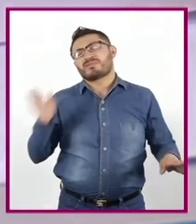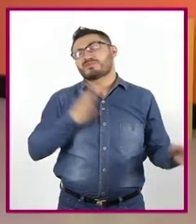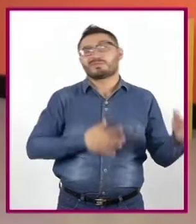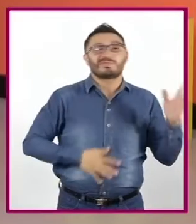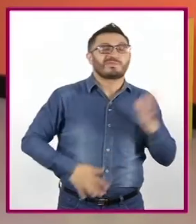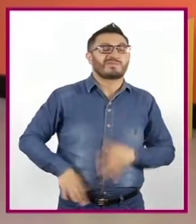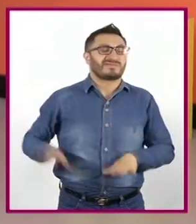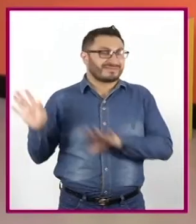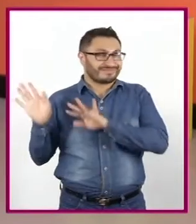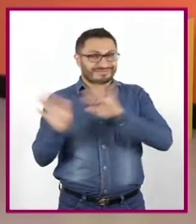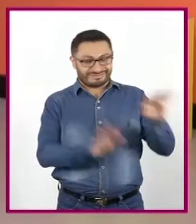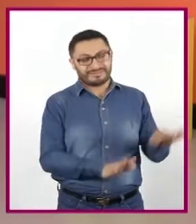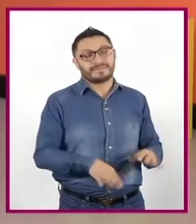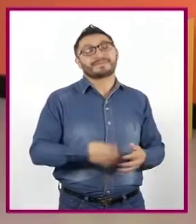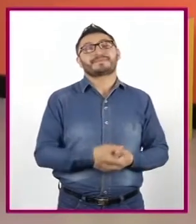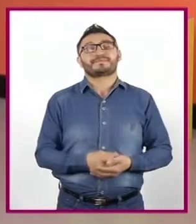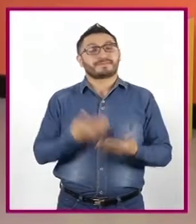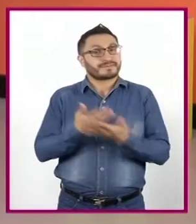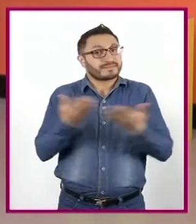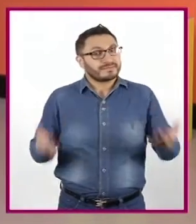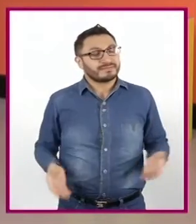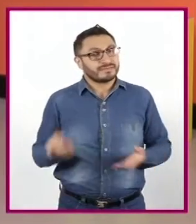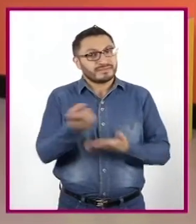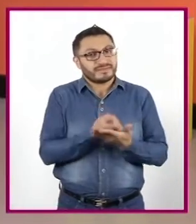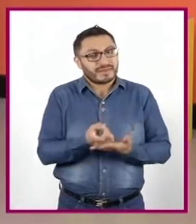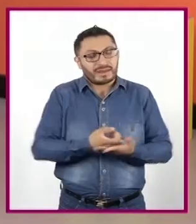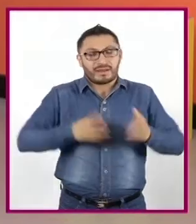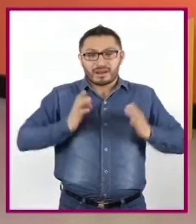el cuerpo, ¿qué te parece?